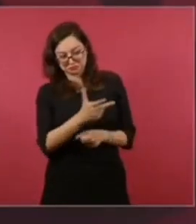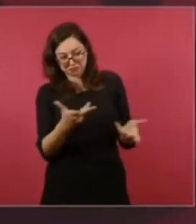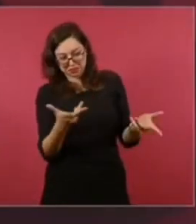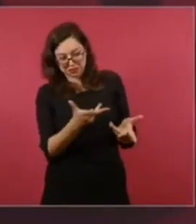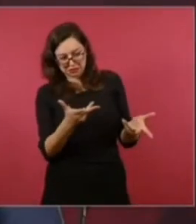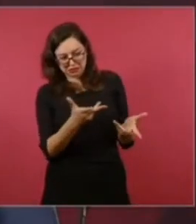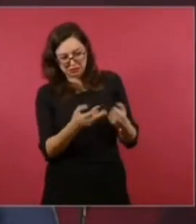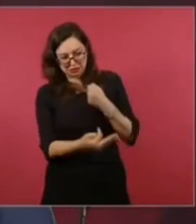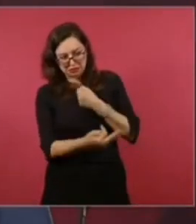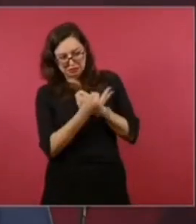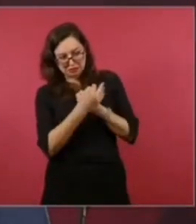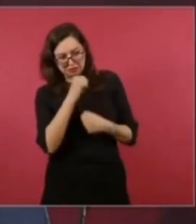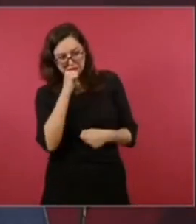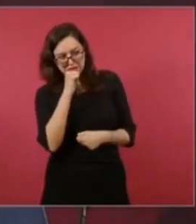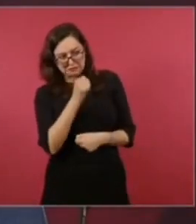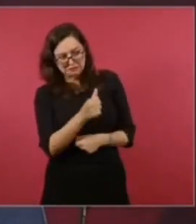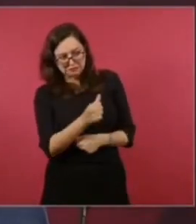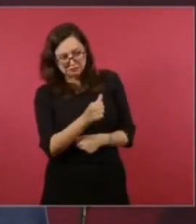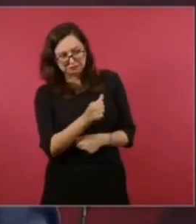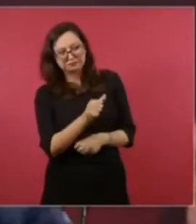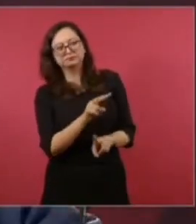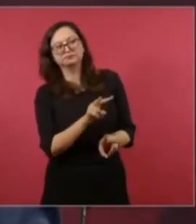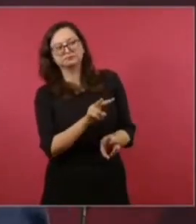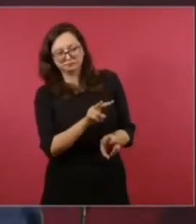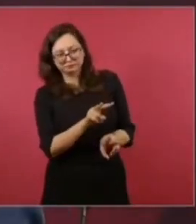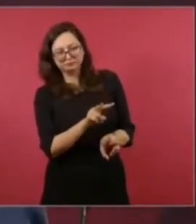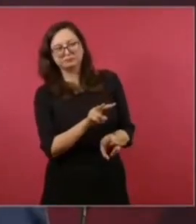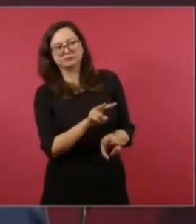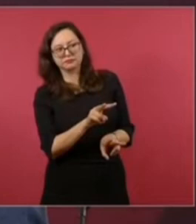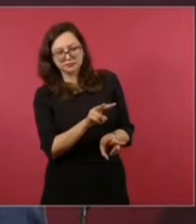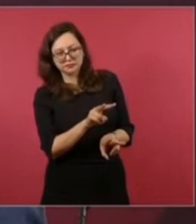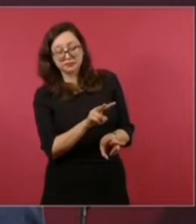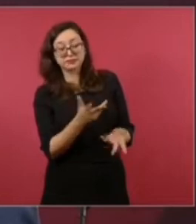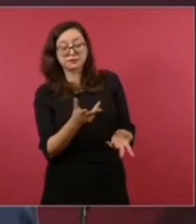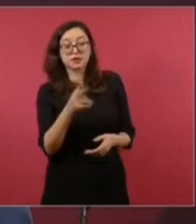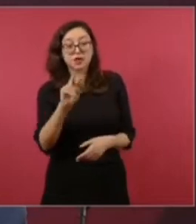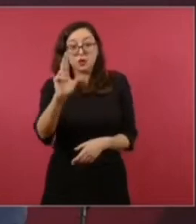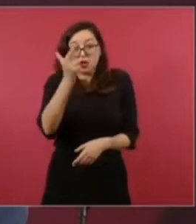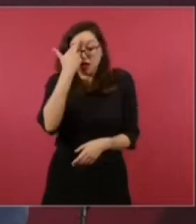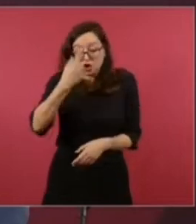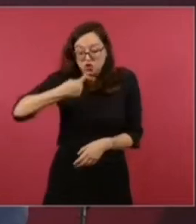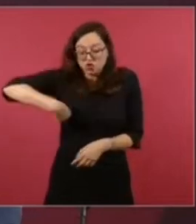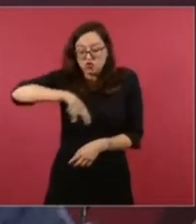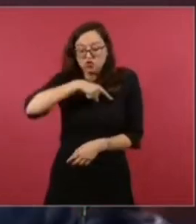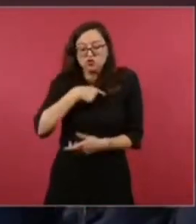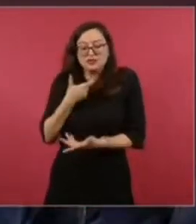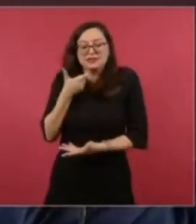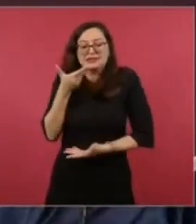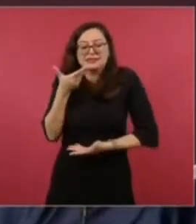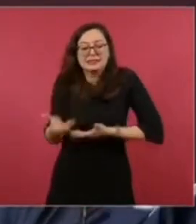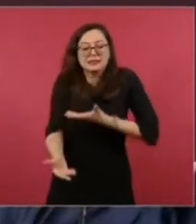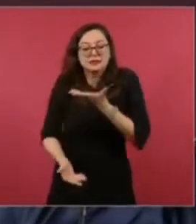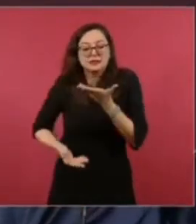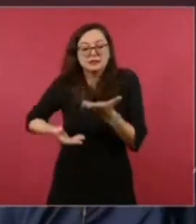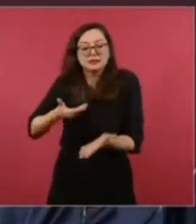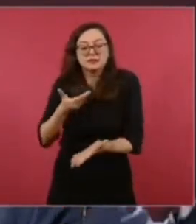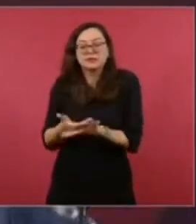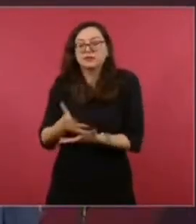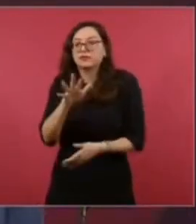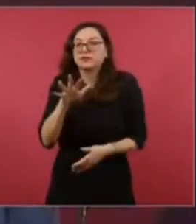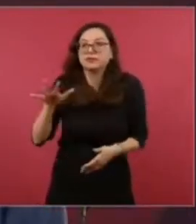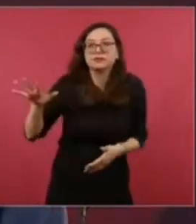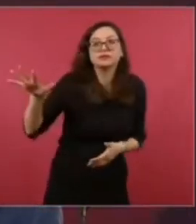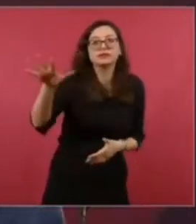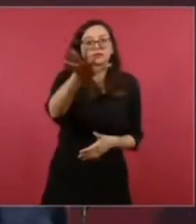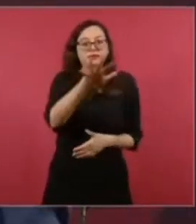Defendiendo al pueblo, porque somos servidores públicos, si fuésemos